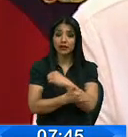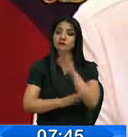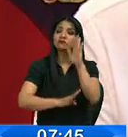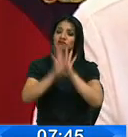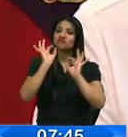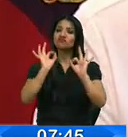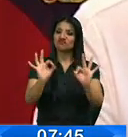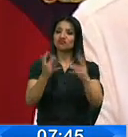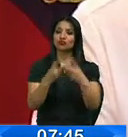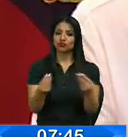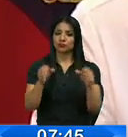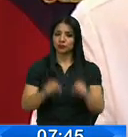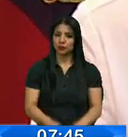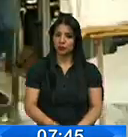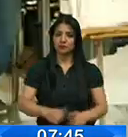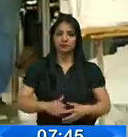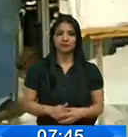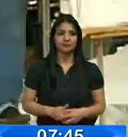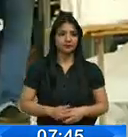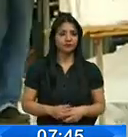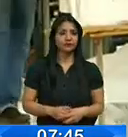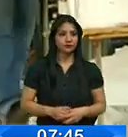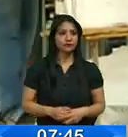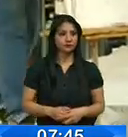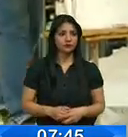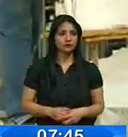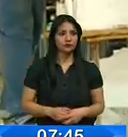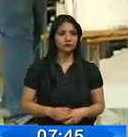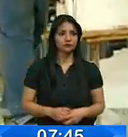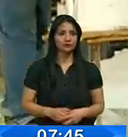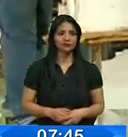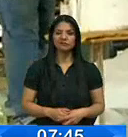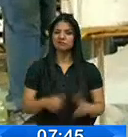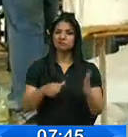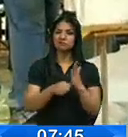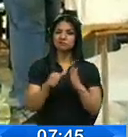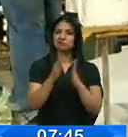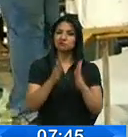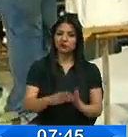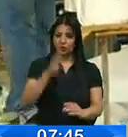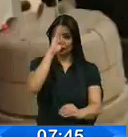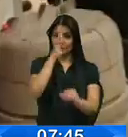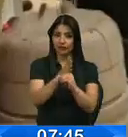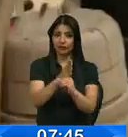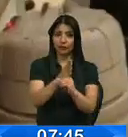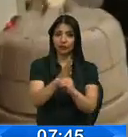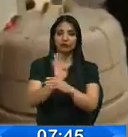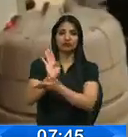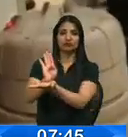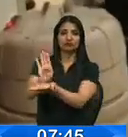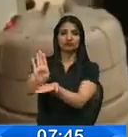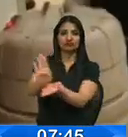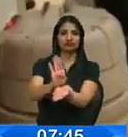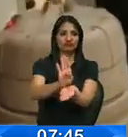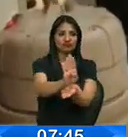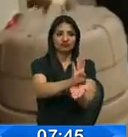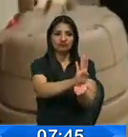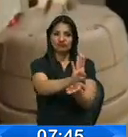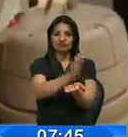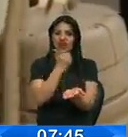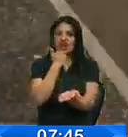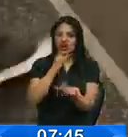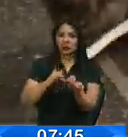bien librados de este problema. Lo que se busca, sostiene el ministro Lazo, es cercar cualquier indicio de